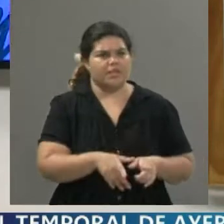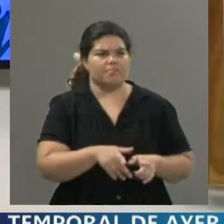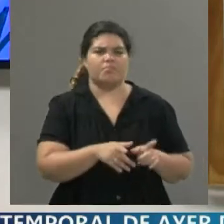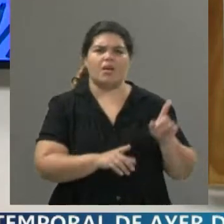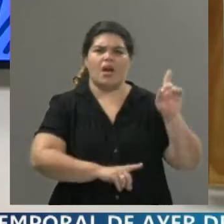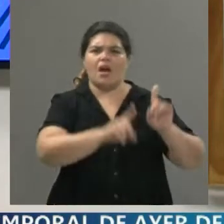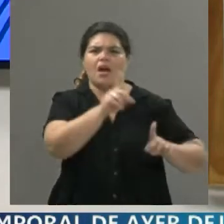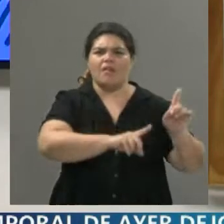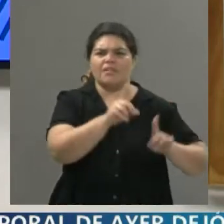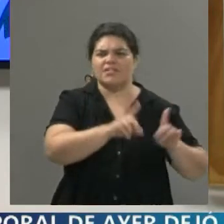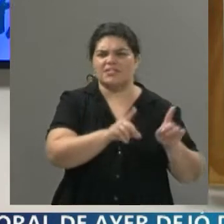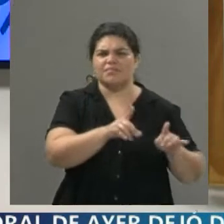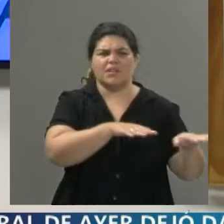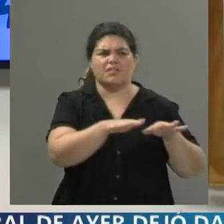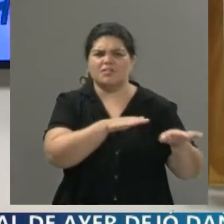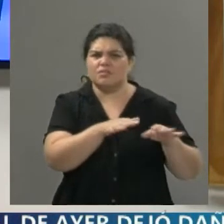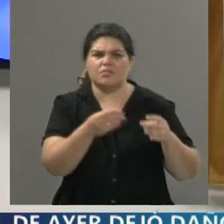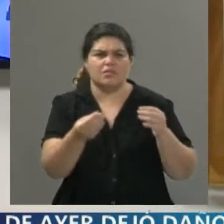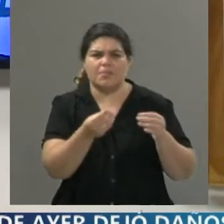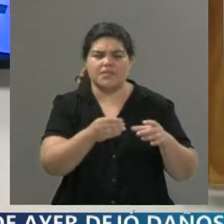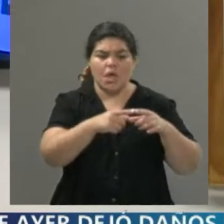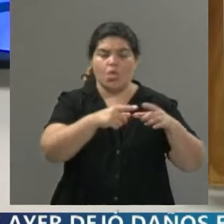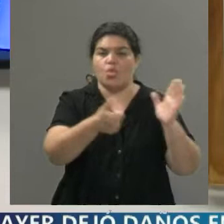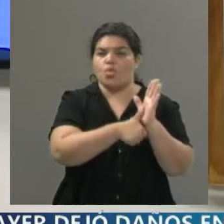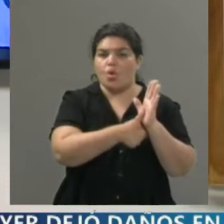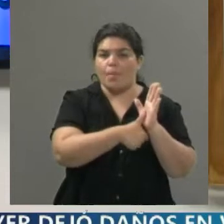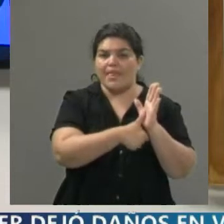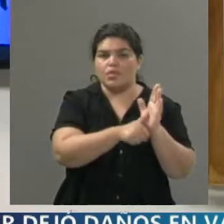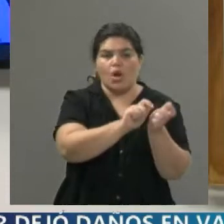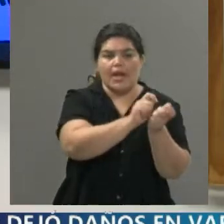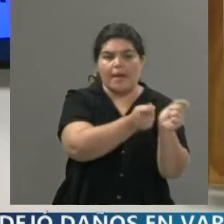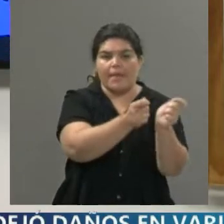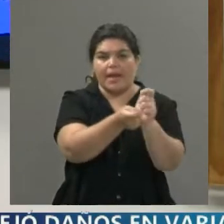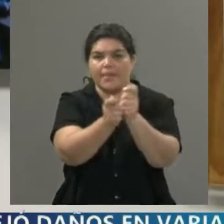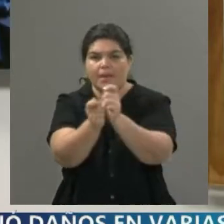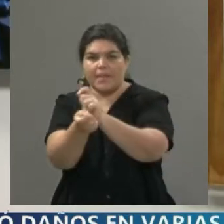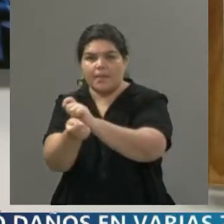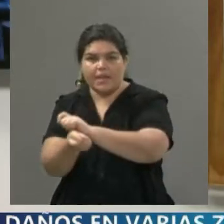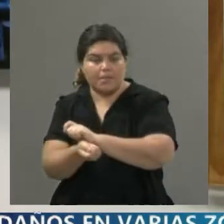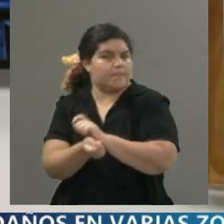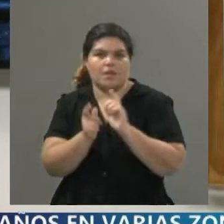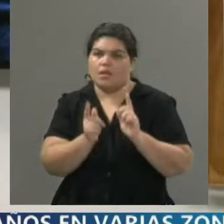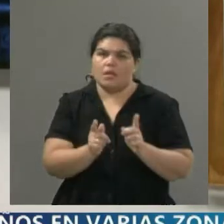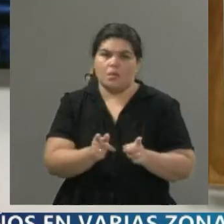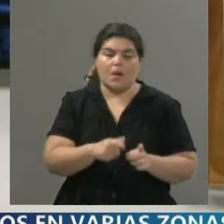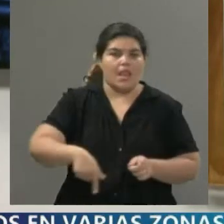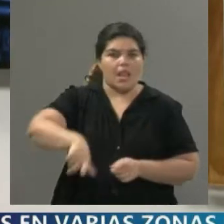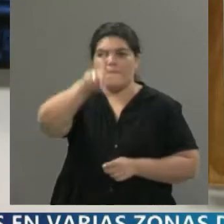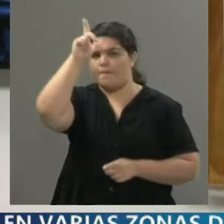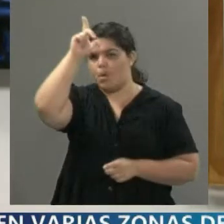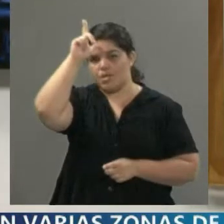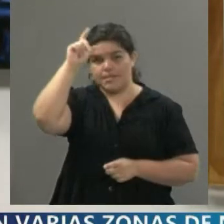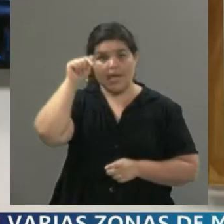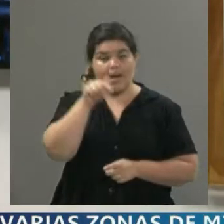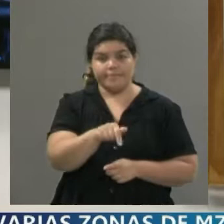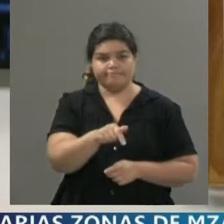situaciones en las cuales los documentos fueron cambiando paulatinamente, pero de cualquier manera ellos, supuestamente la policía hoy por